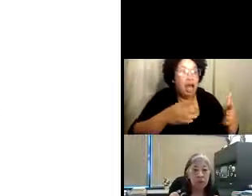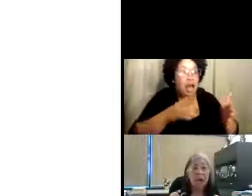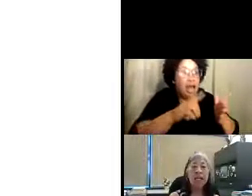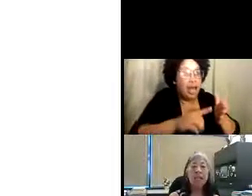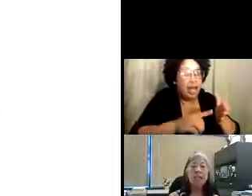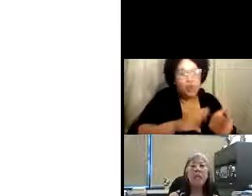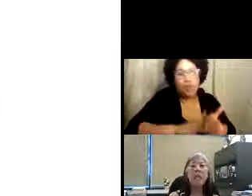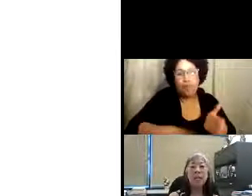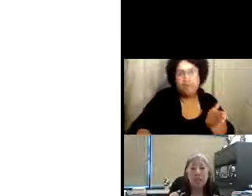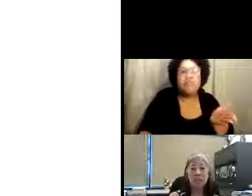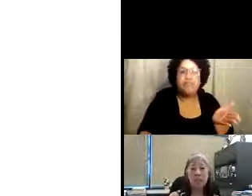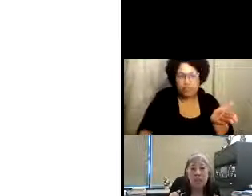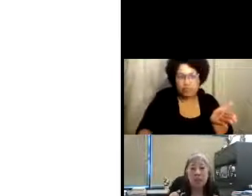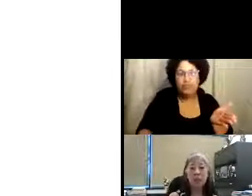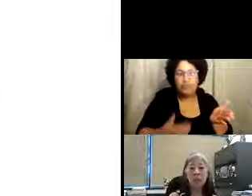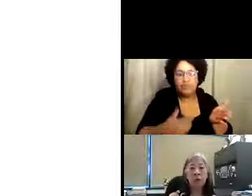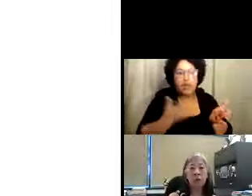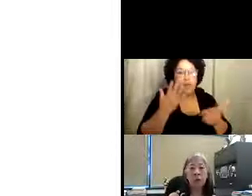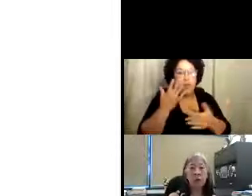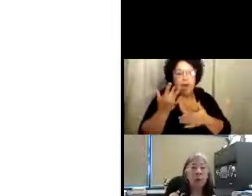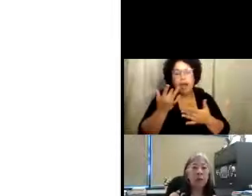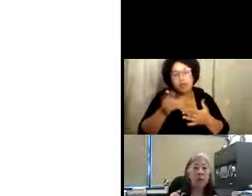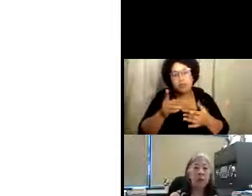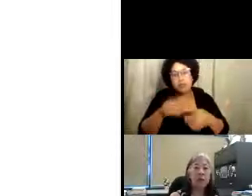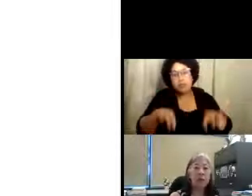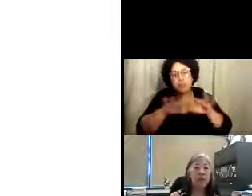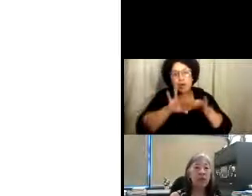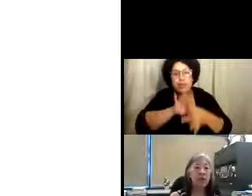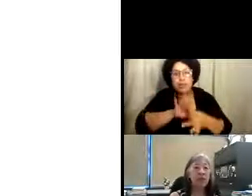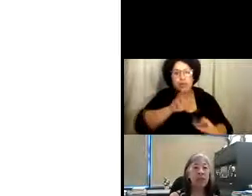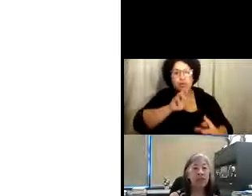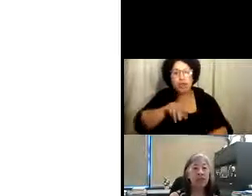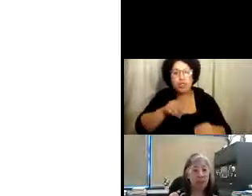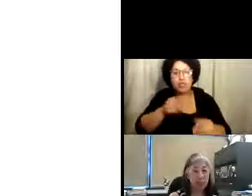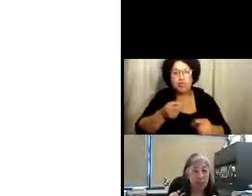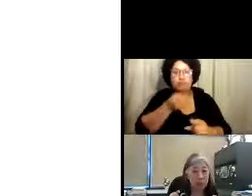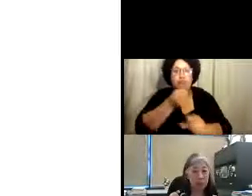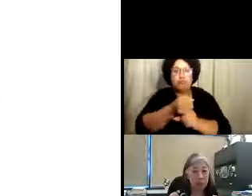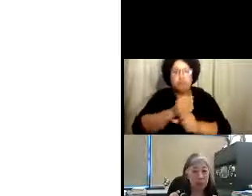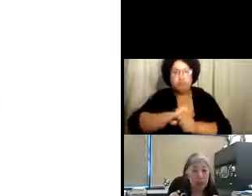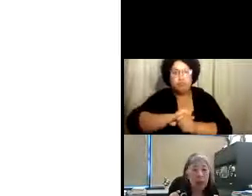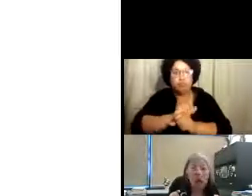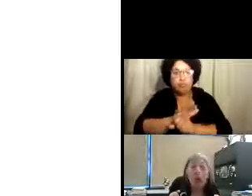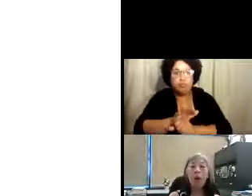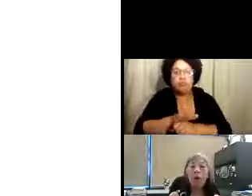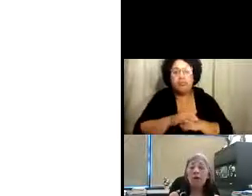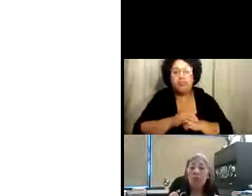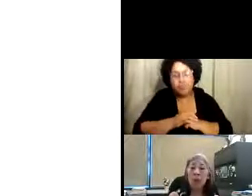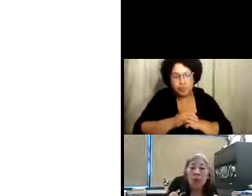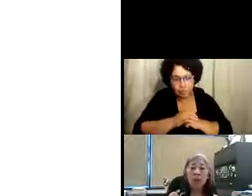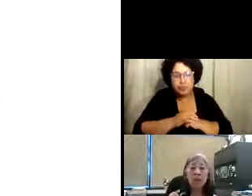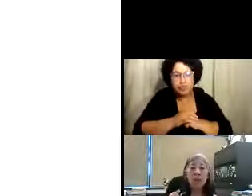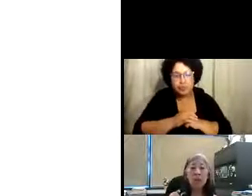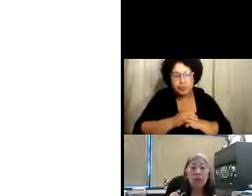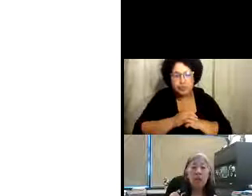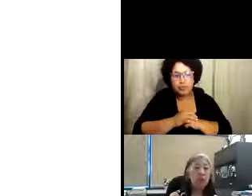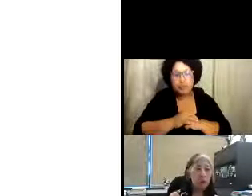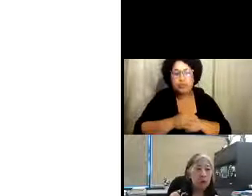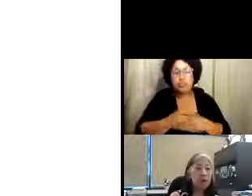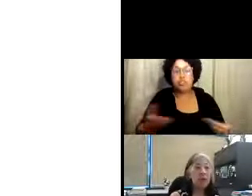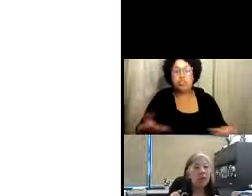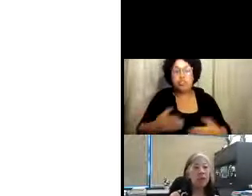de lo que es el código, lo que es el código del departamento de seguridad y